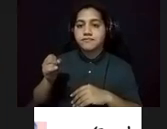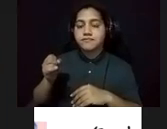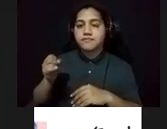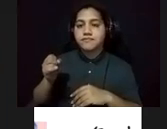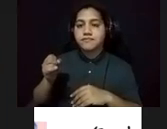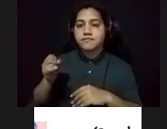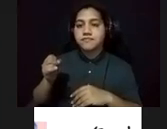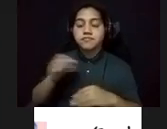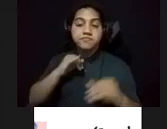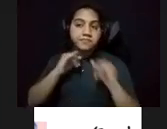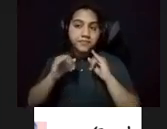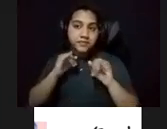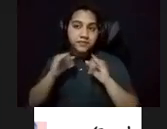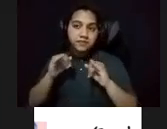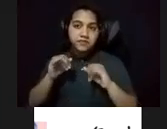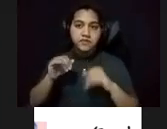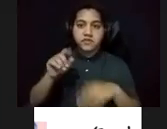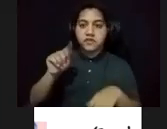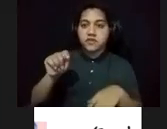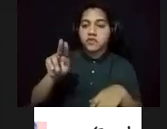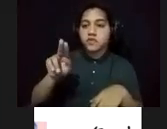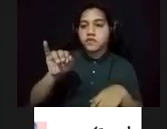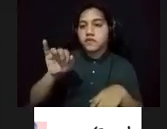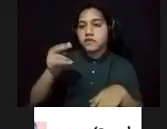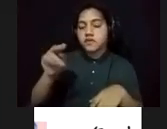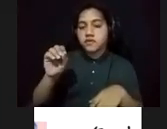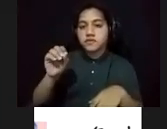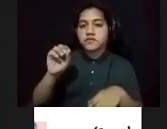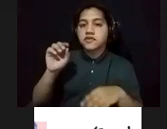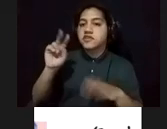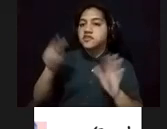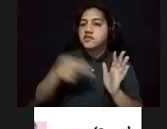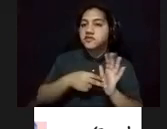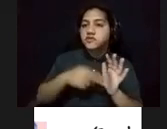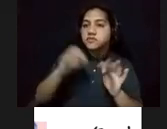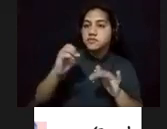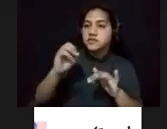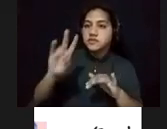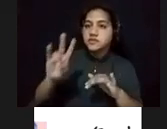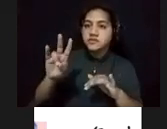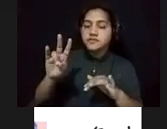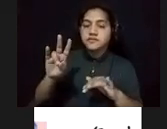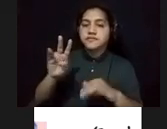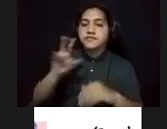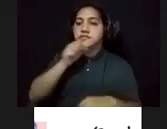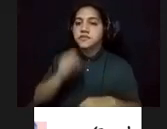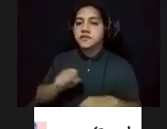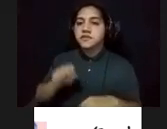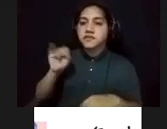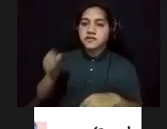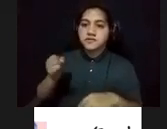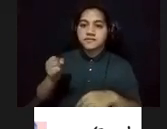Entrevistar a Rafael Tufiño en el año 2007 y en el viejo San Juan fue